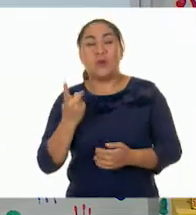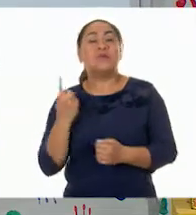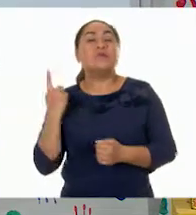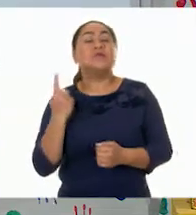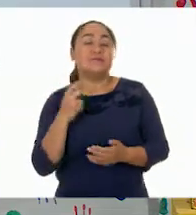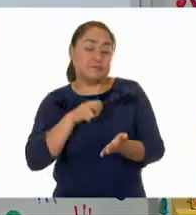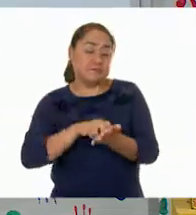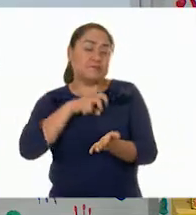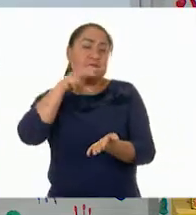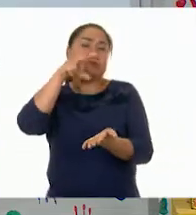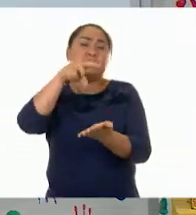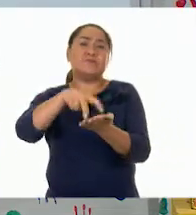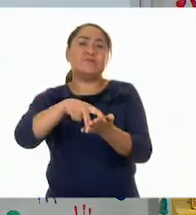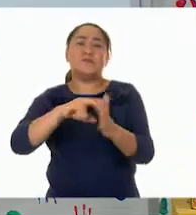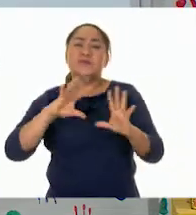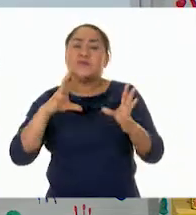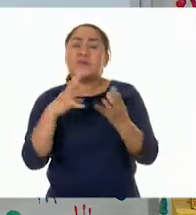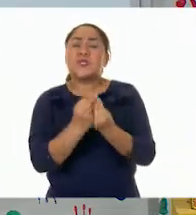Diez.